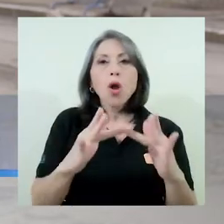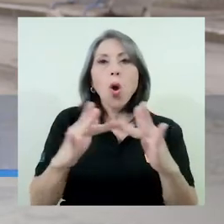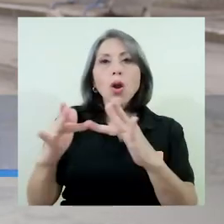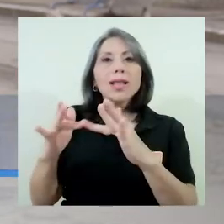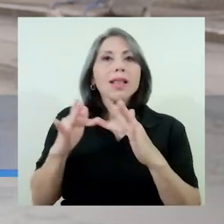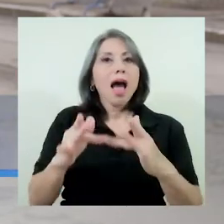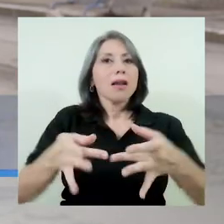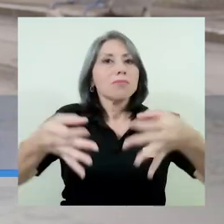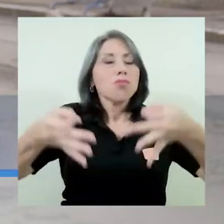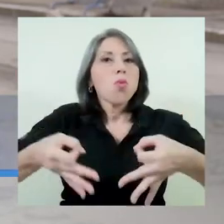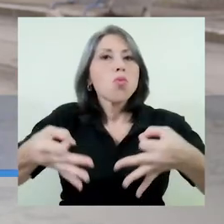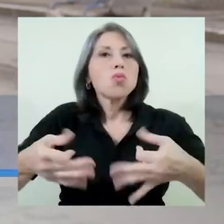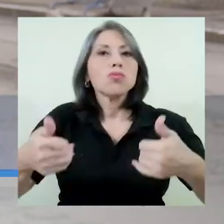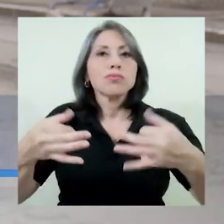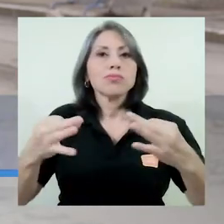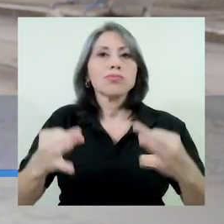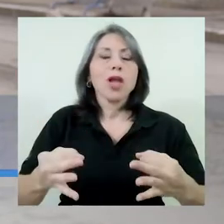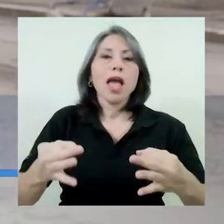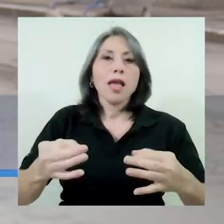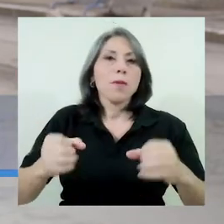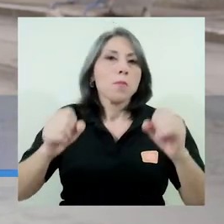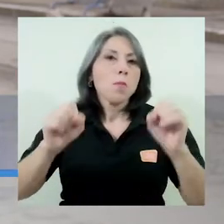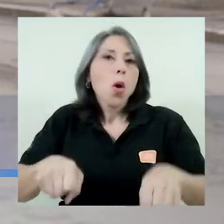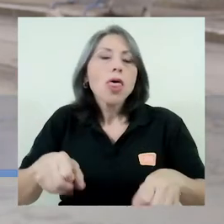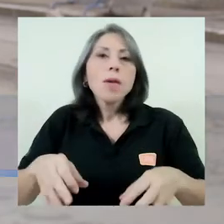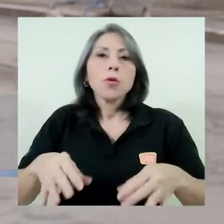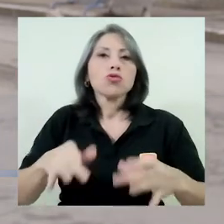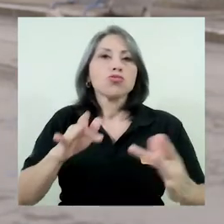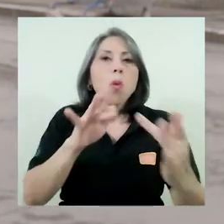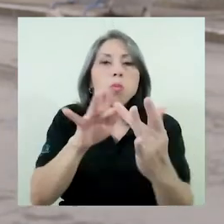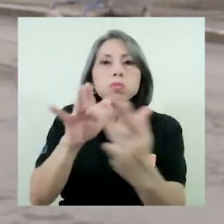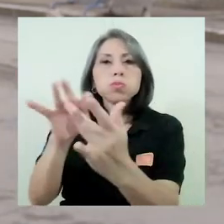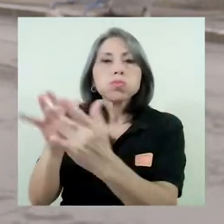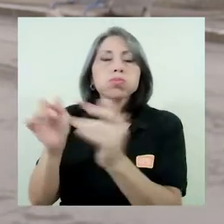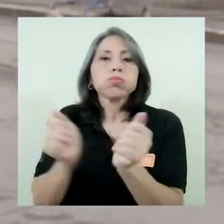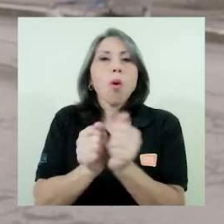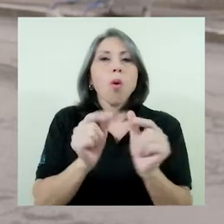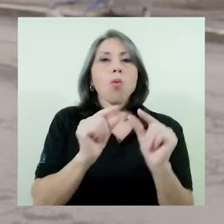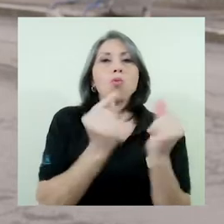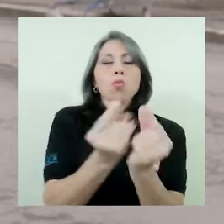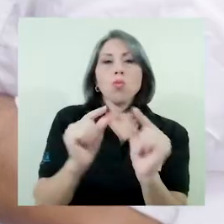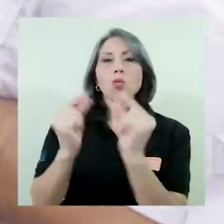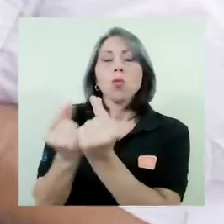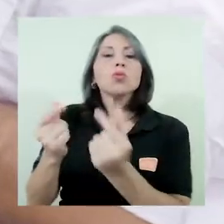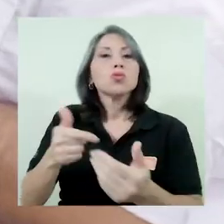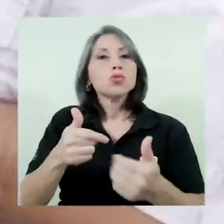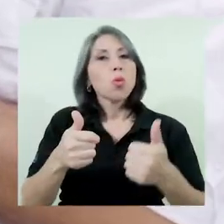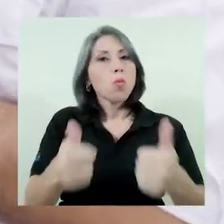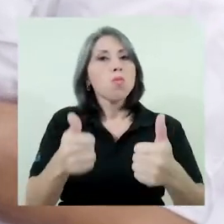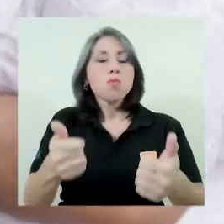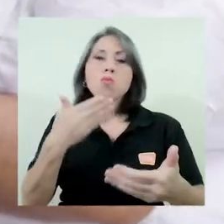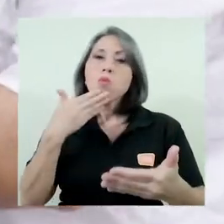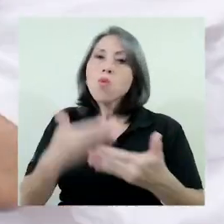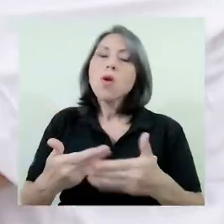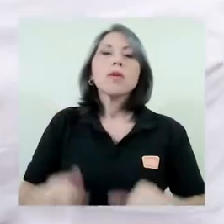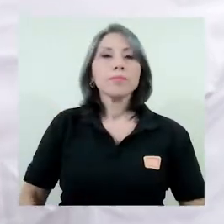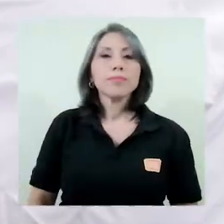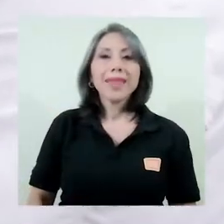a la hora fría y todo. Podemos estar en contacto con los grupos y todo y es muy bueno la verdad.